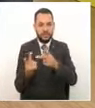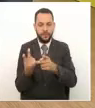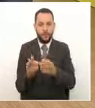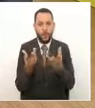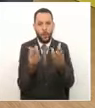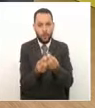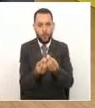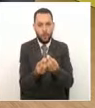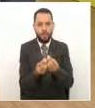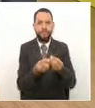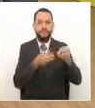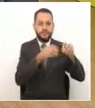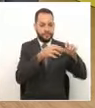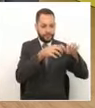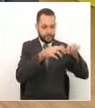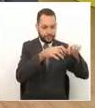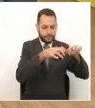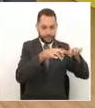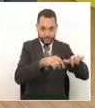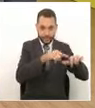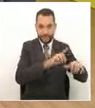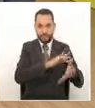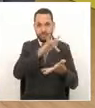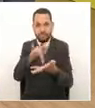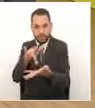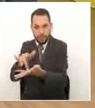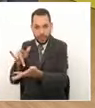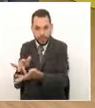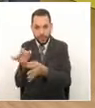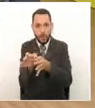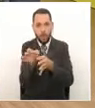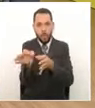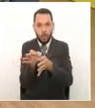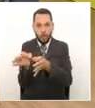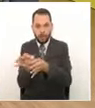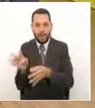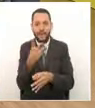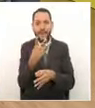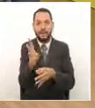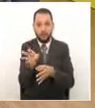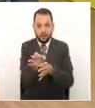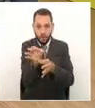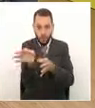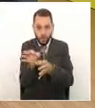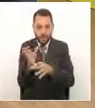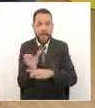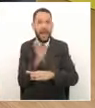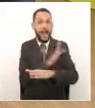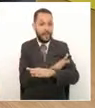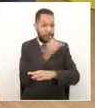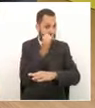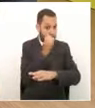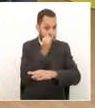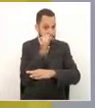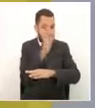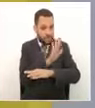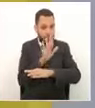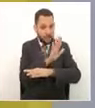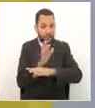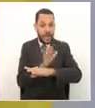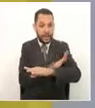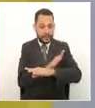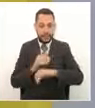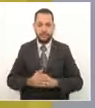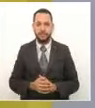secretarios, en un ejercicio liderado por el gobernador, los 14 municipios de Risaralda, esas son imágenes previas al confinamiento.